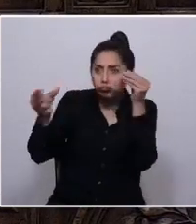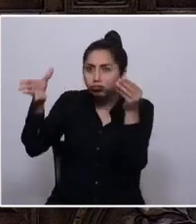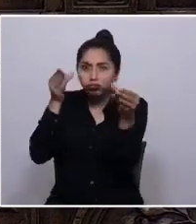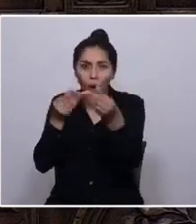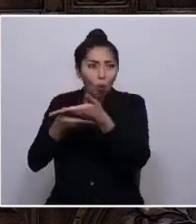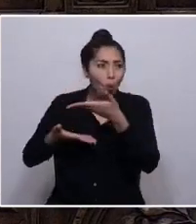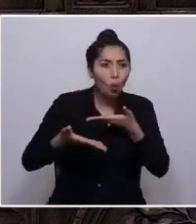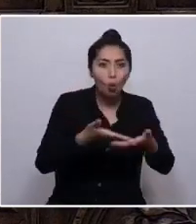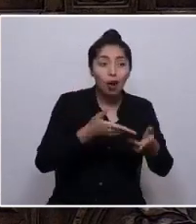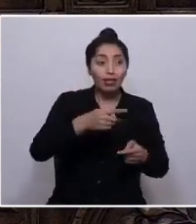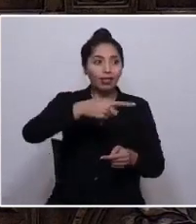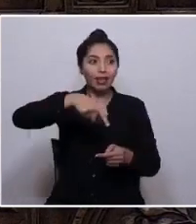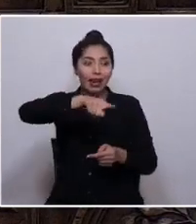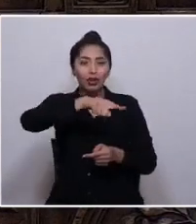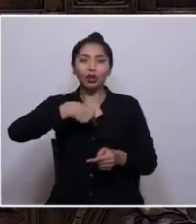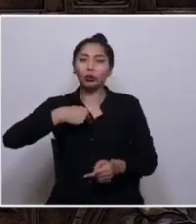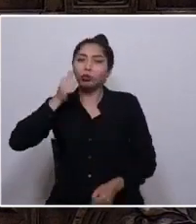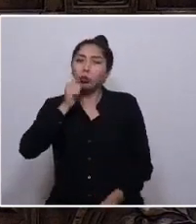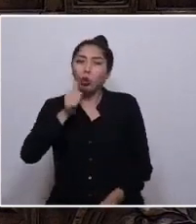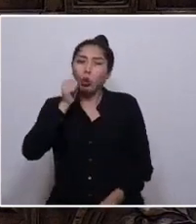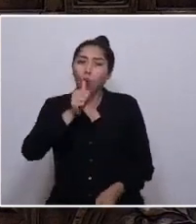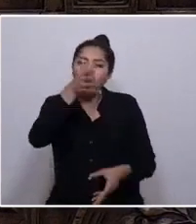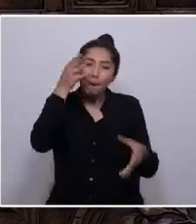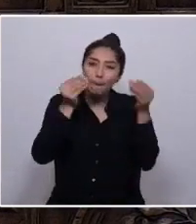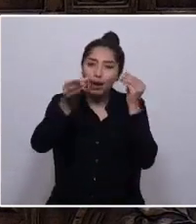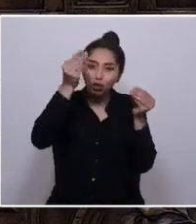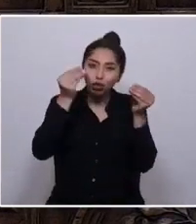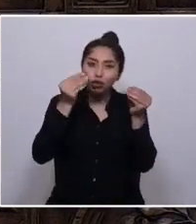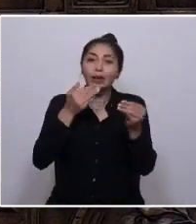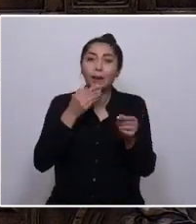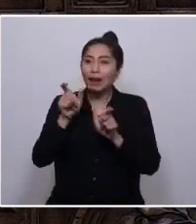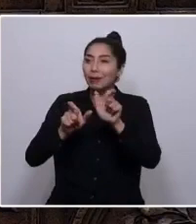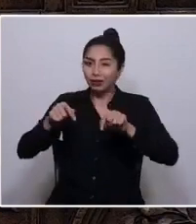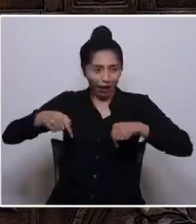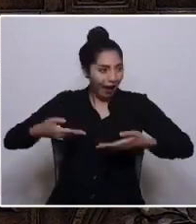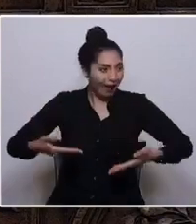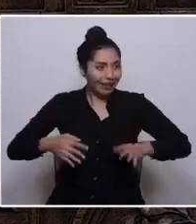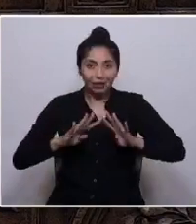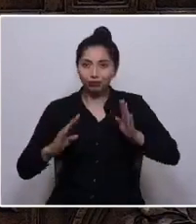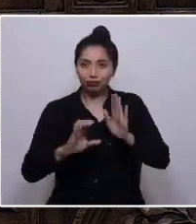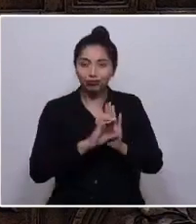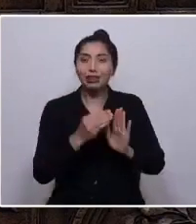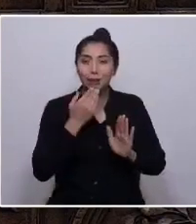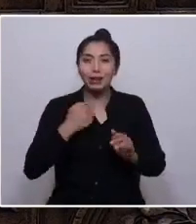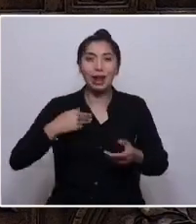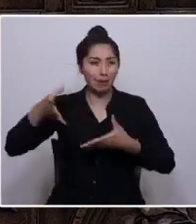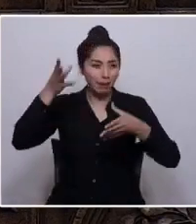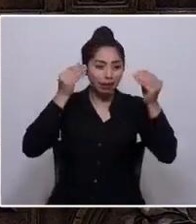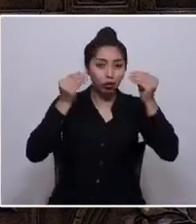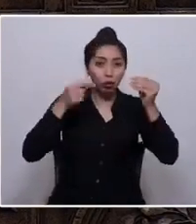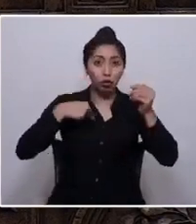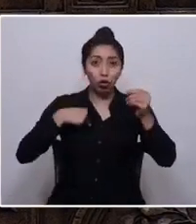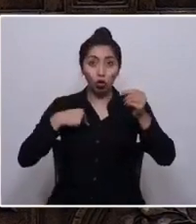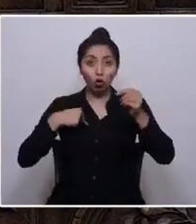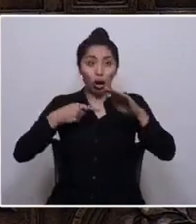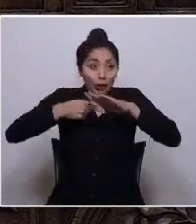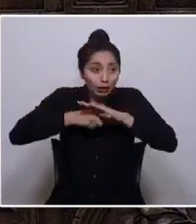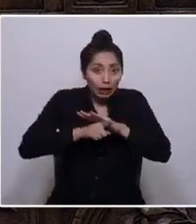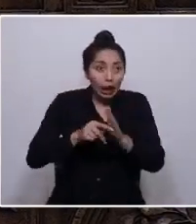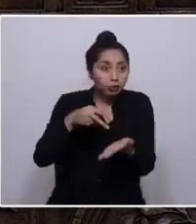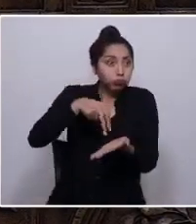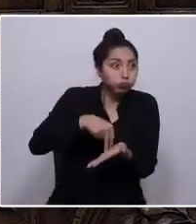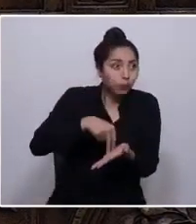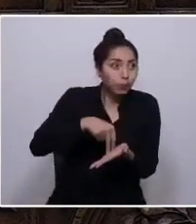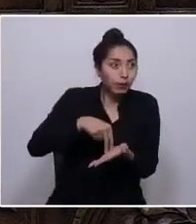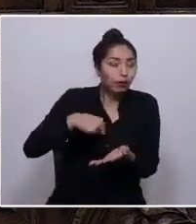De ellas y de ellos aprendo todos los días. De quienes están acá también. Seguramente entré siendo una este 2021 o voy a salir